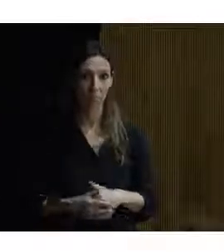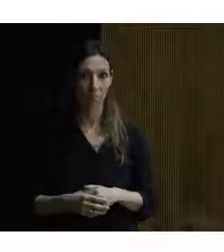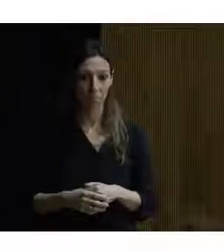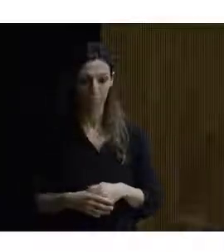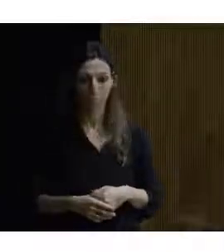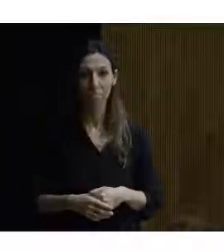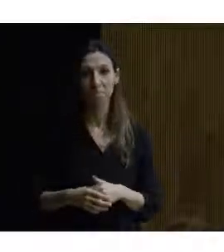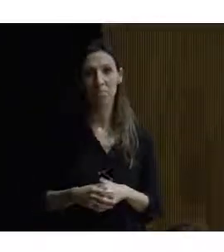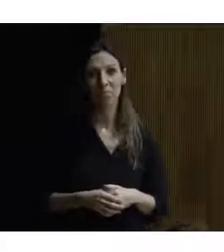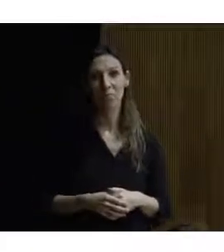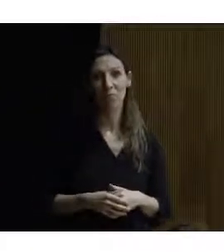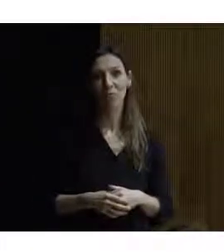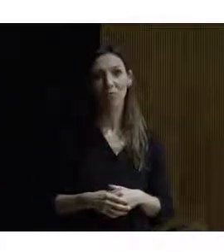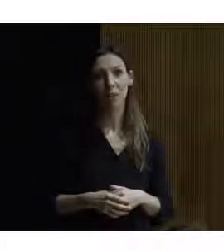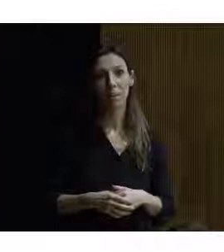bueno